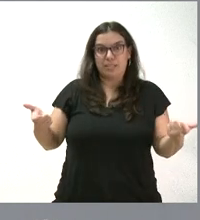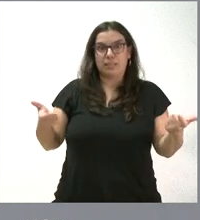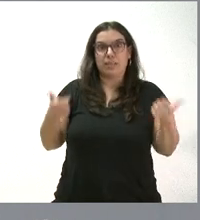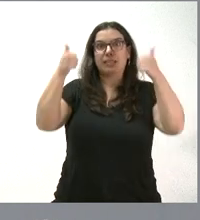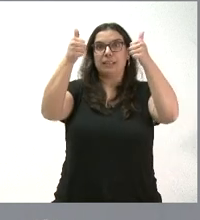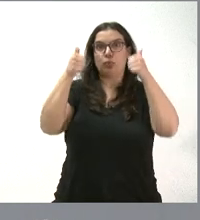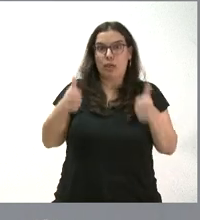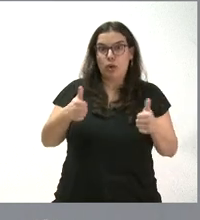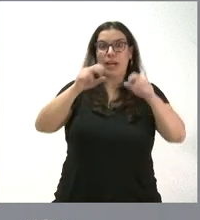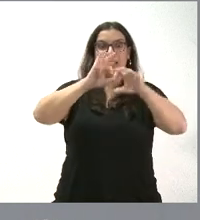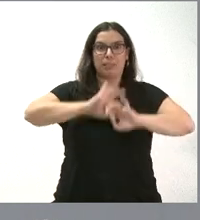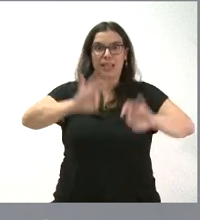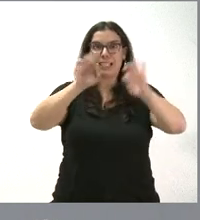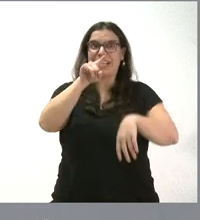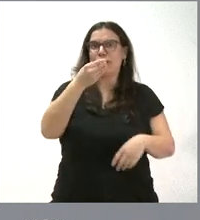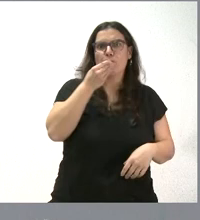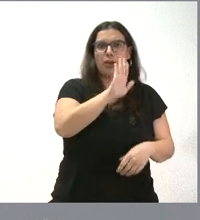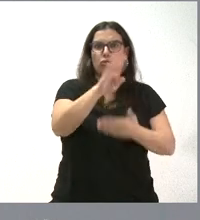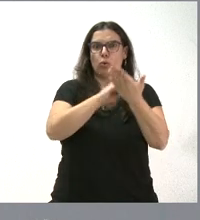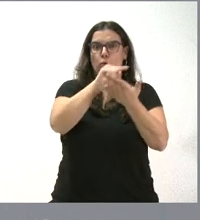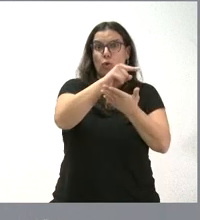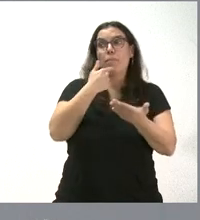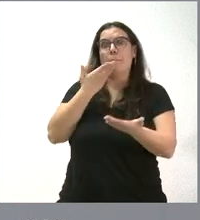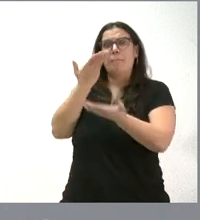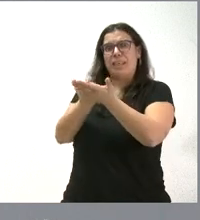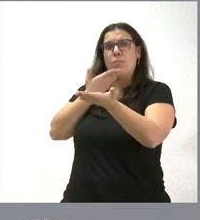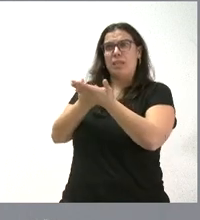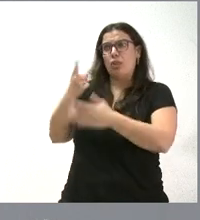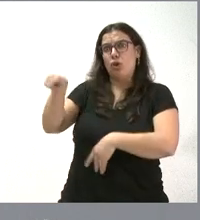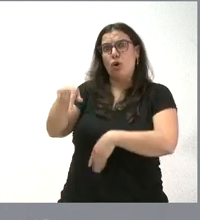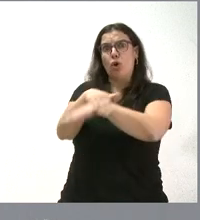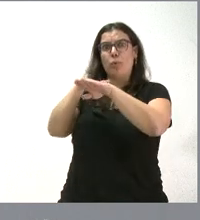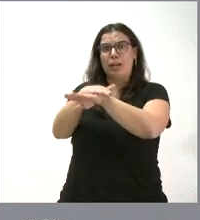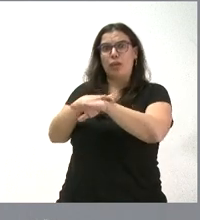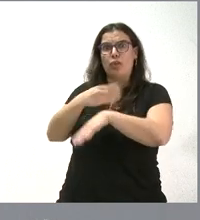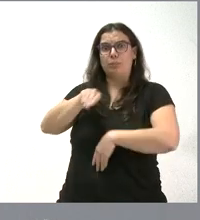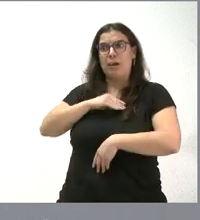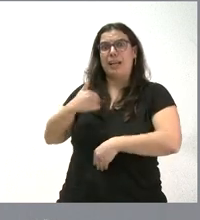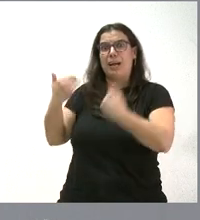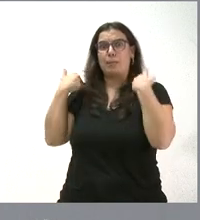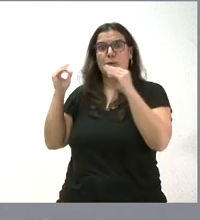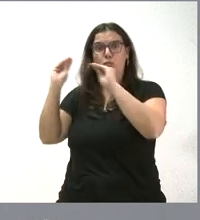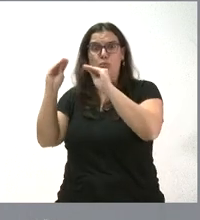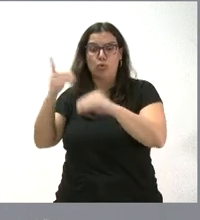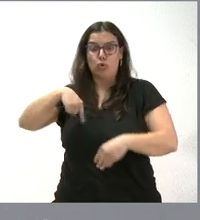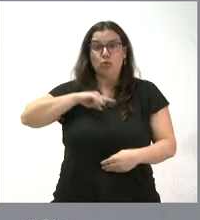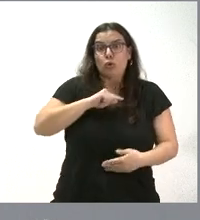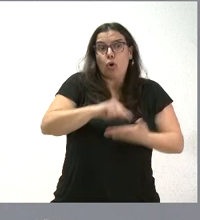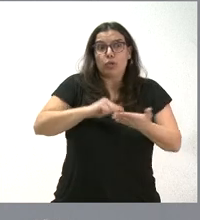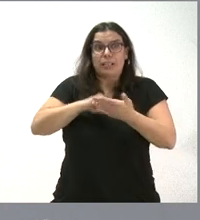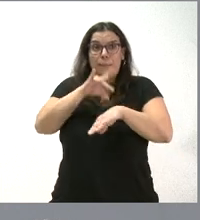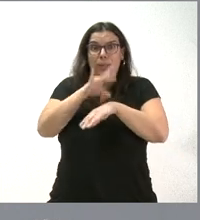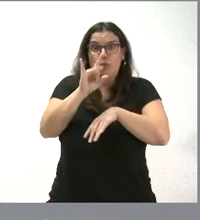titulación de especialista. Y esto es lo que le hemos insistido a que tiene capacidad para poder hacerlo, porque la Junta de Castilla y León y las comunidades autónomas podemos contratar médicos.